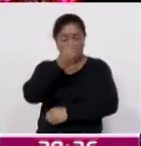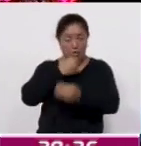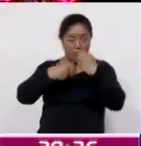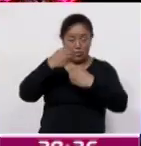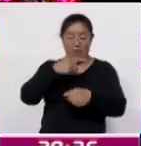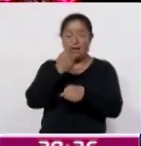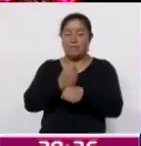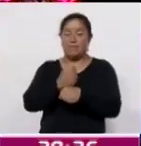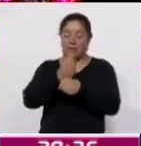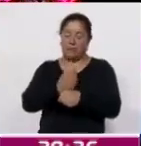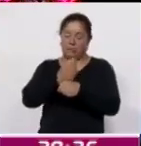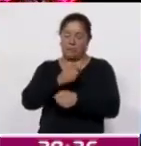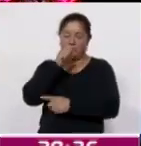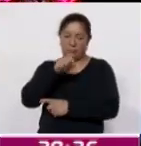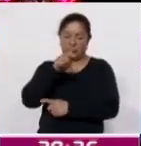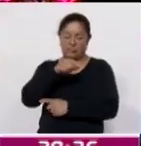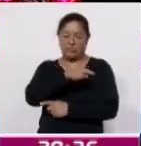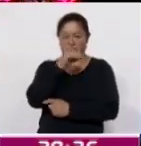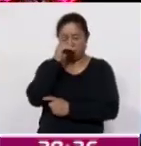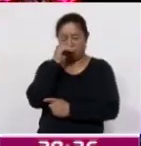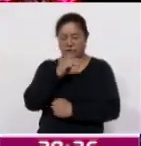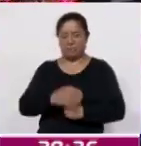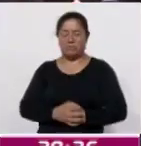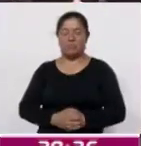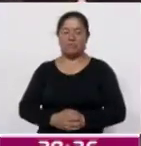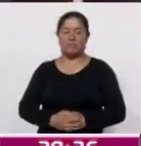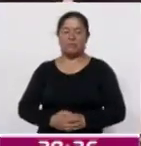y terapéutica de manera gratuita.